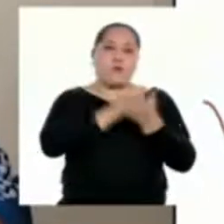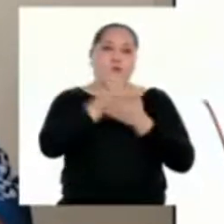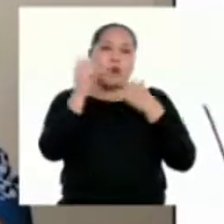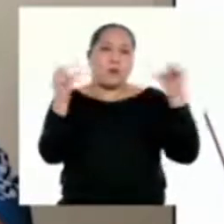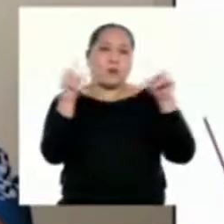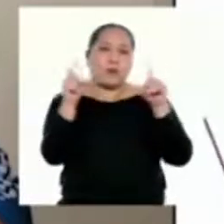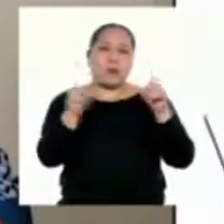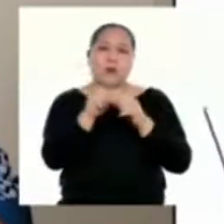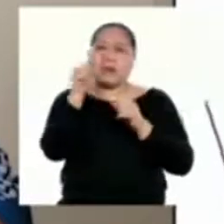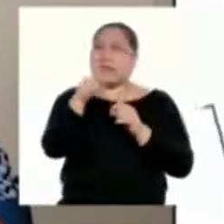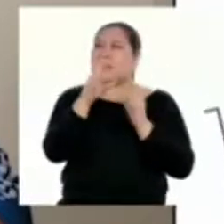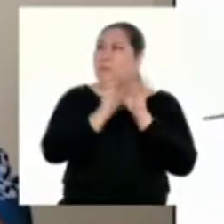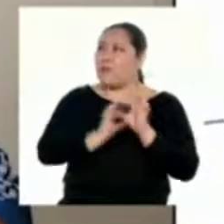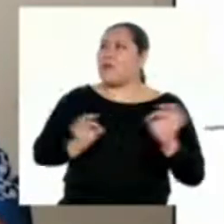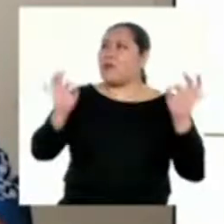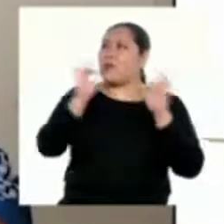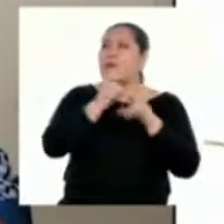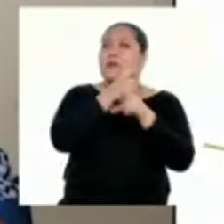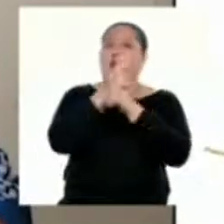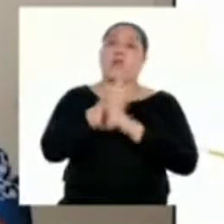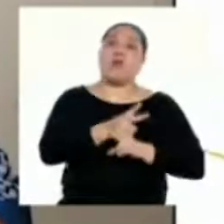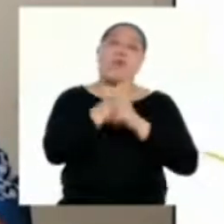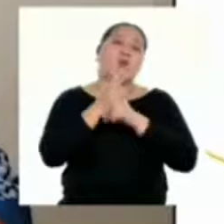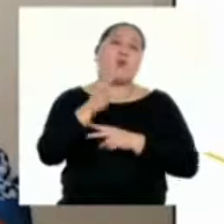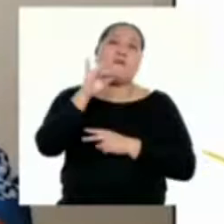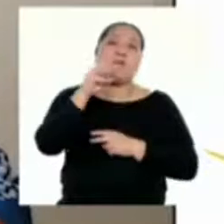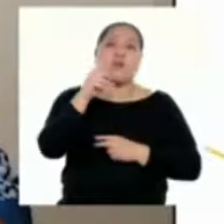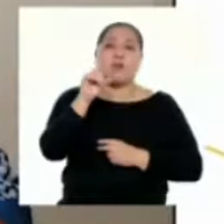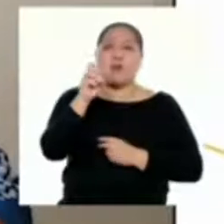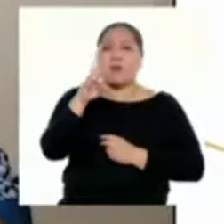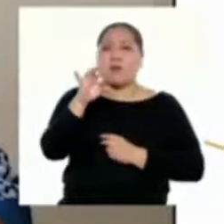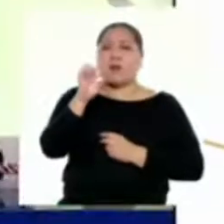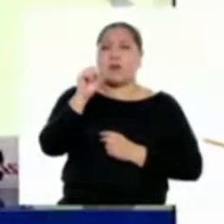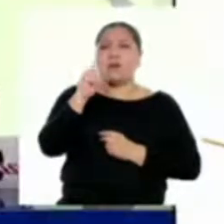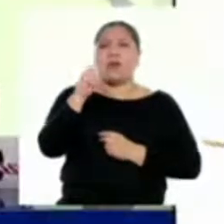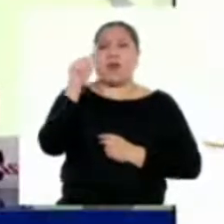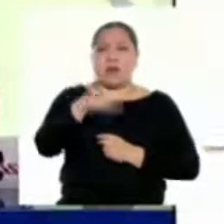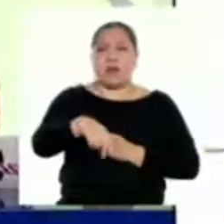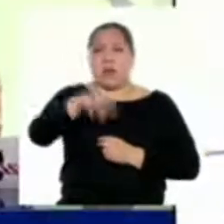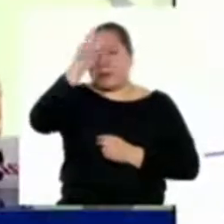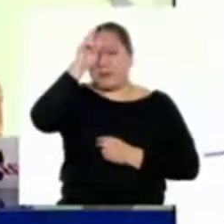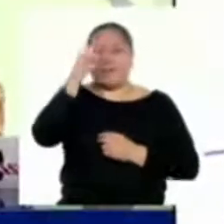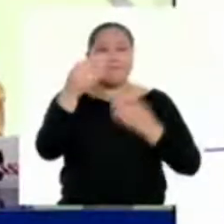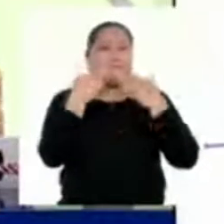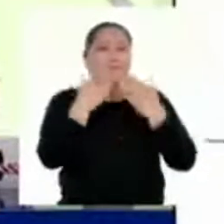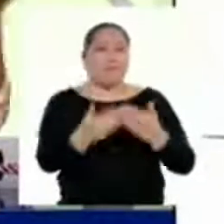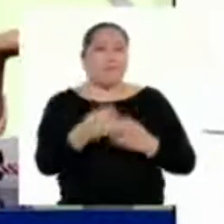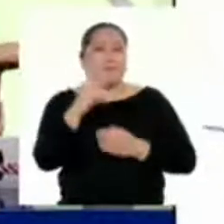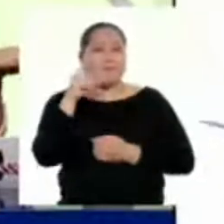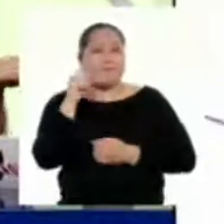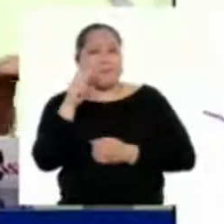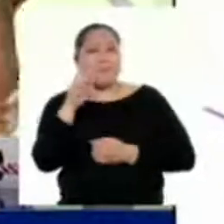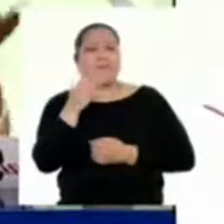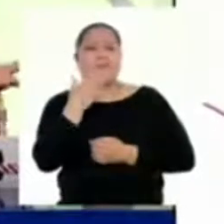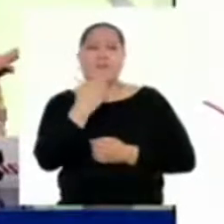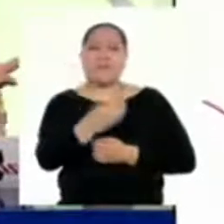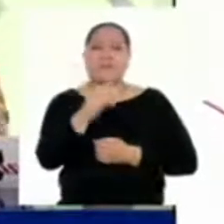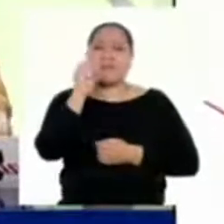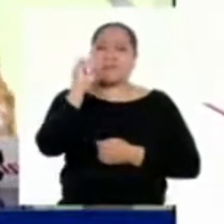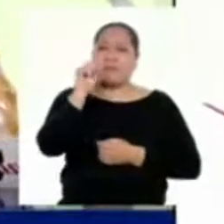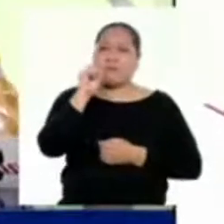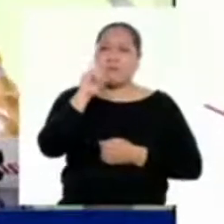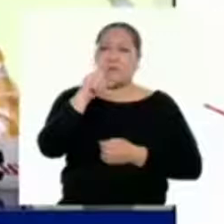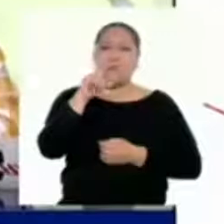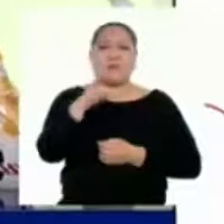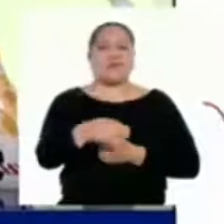importancia que tiene la preservación de la biodiversidad en el Perú. Gracias, David y Auxilia, por compartir con nosotros cada una de sus